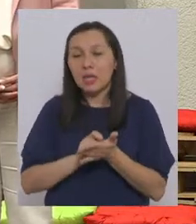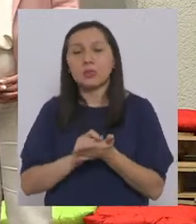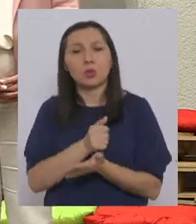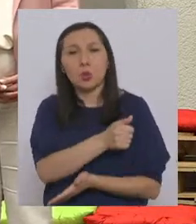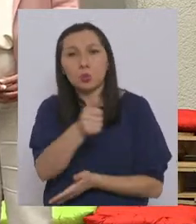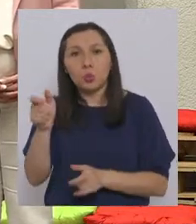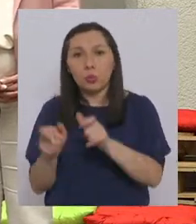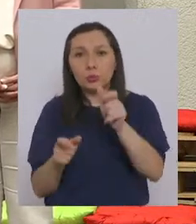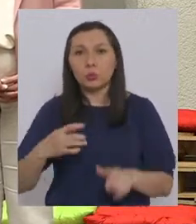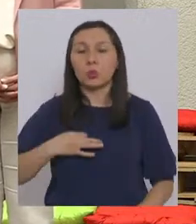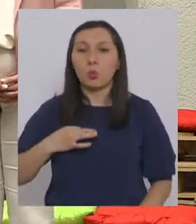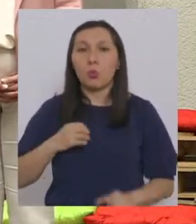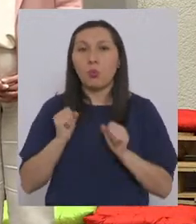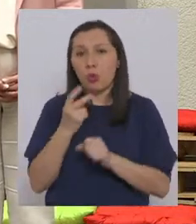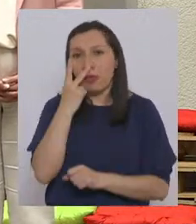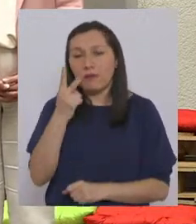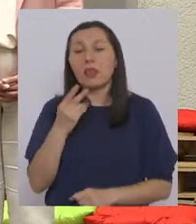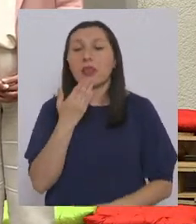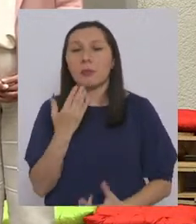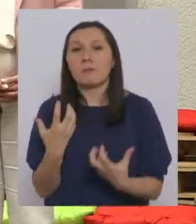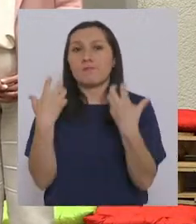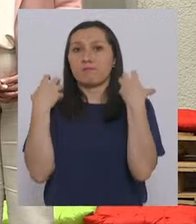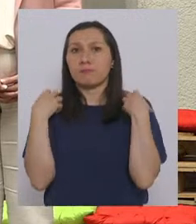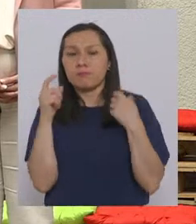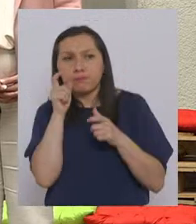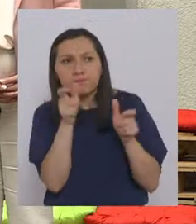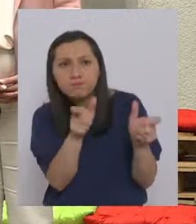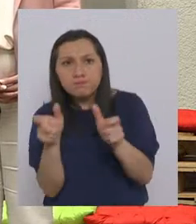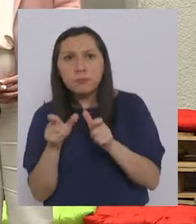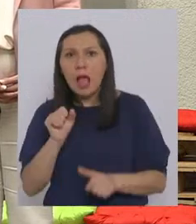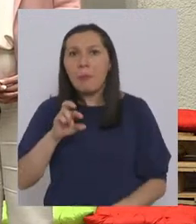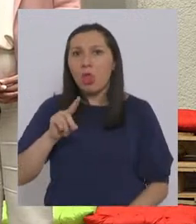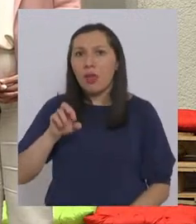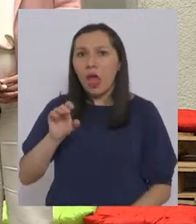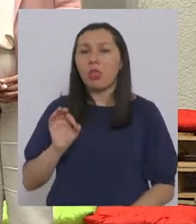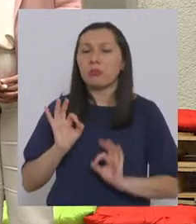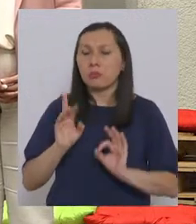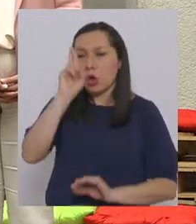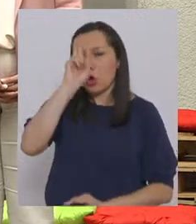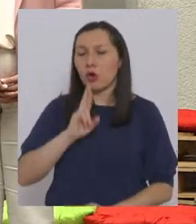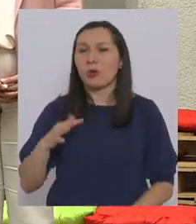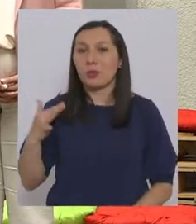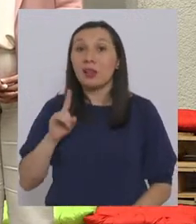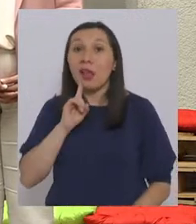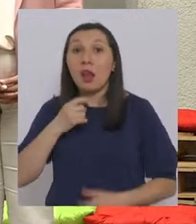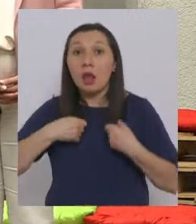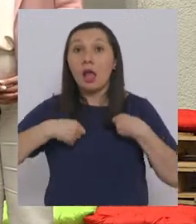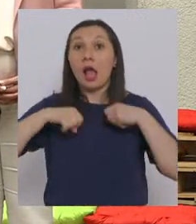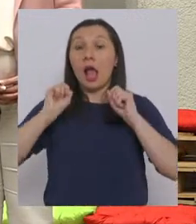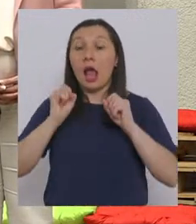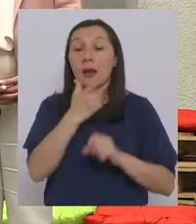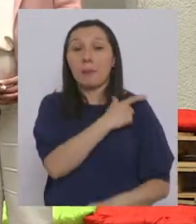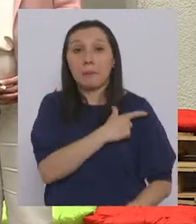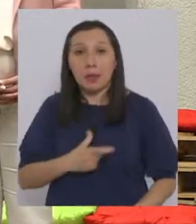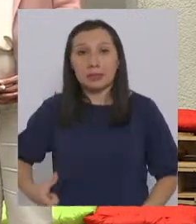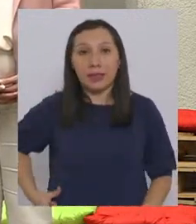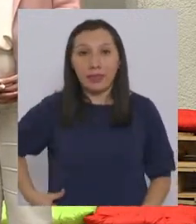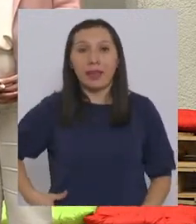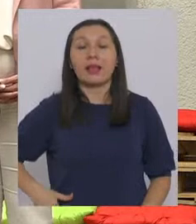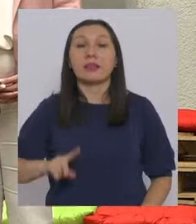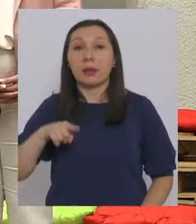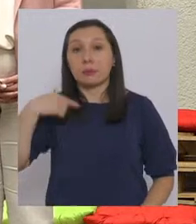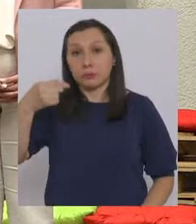de todos los ciudadanos y los apoderados juegan un rol muy relevante en aquello. Y esperamos que quien salga presidente este día